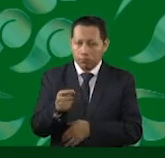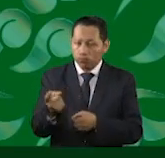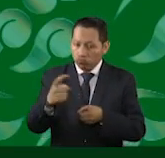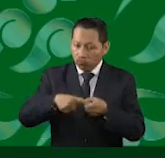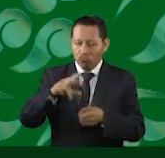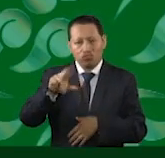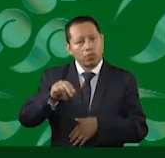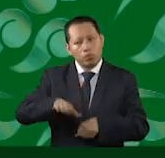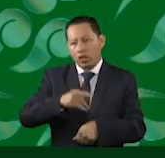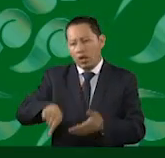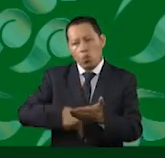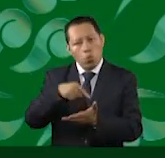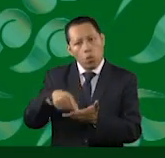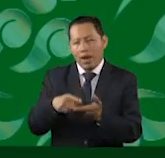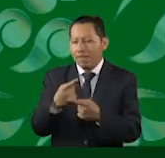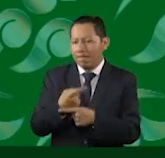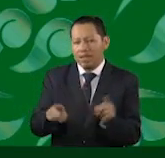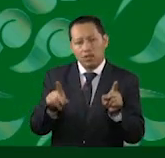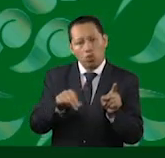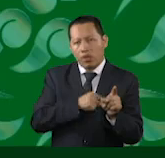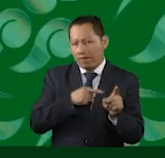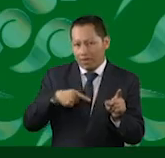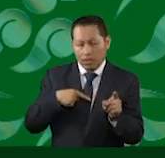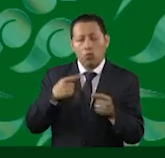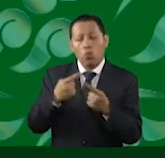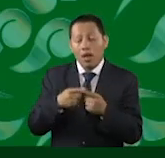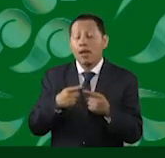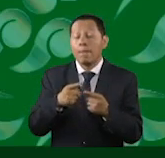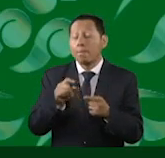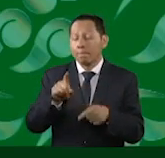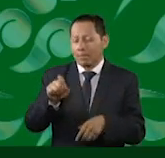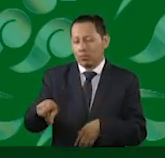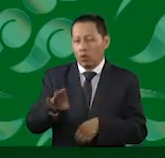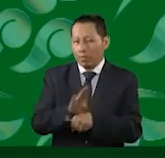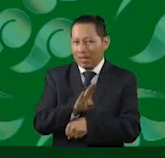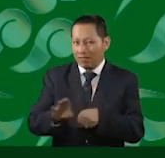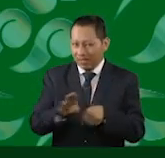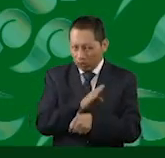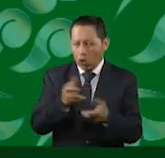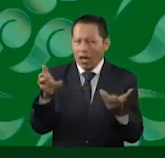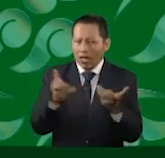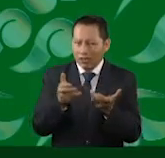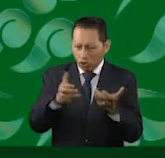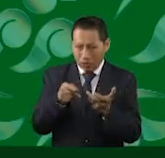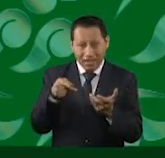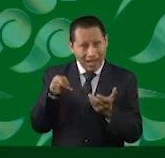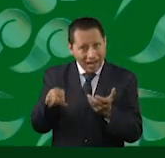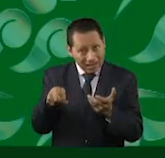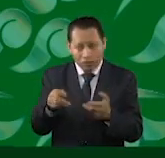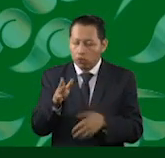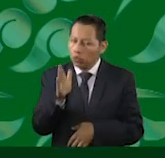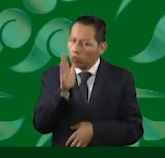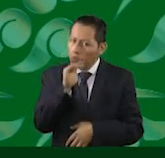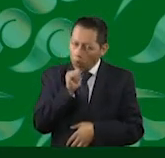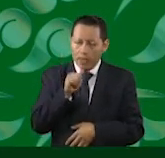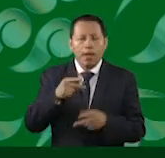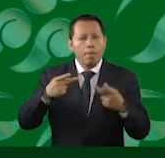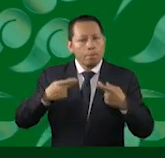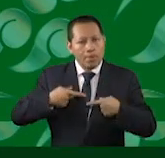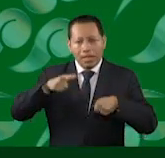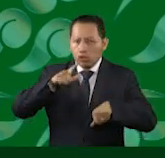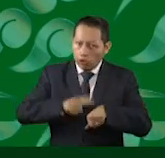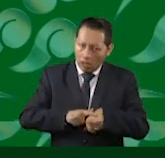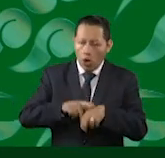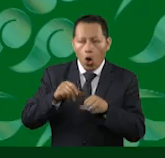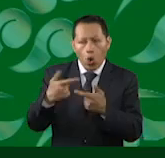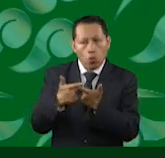espacio que no le corresponde, además de beneficiarse de una acción afirmativa de la cual no debe ser objeto para sacar provecho para su persona